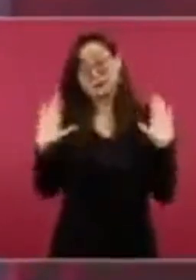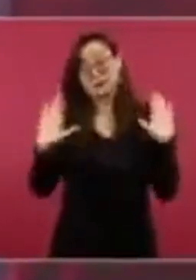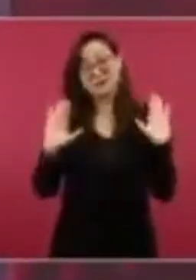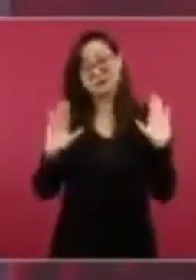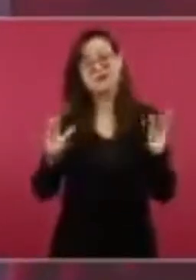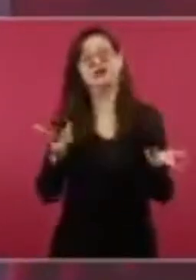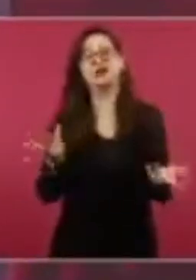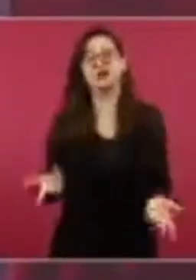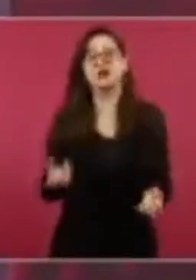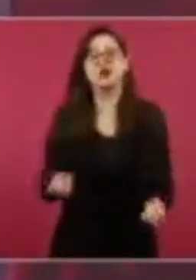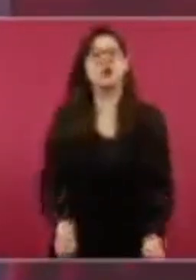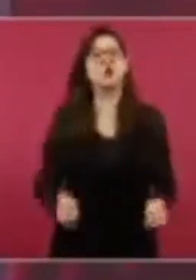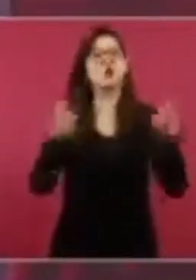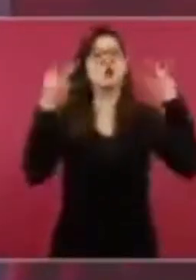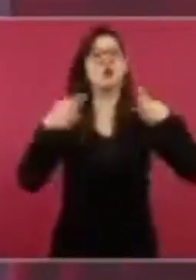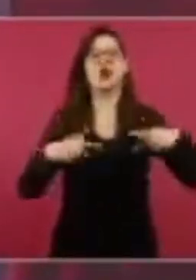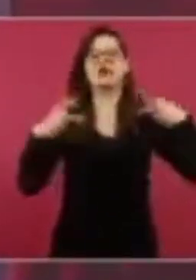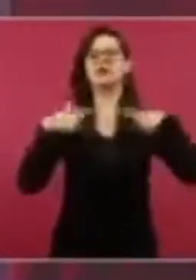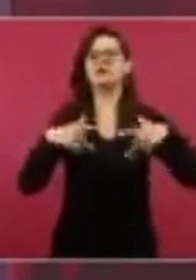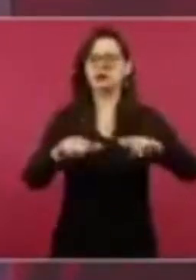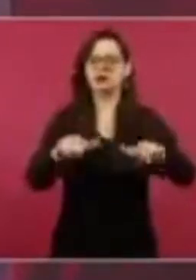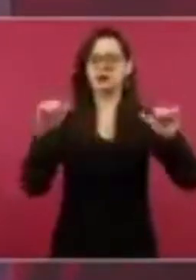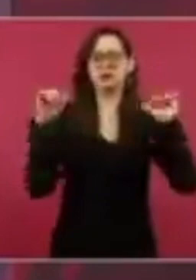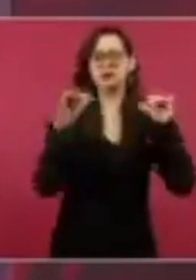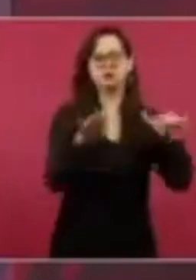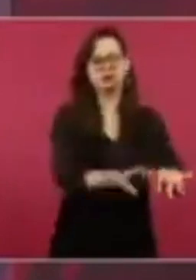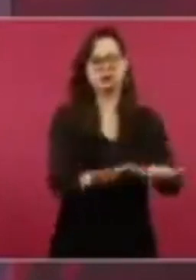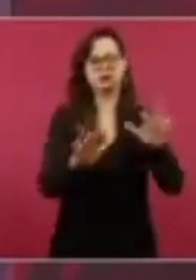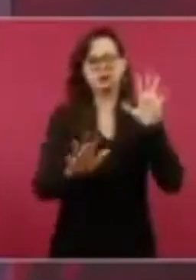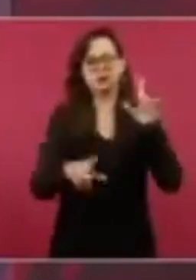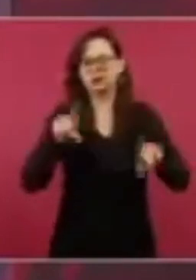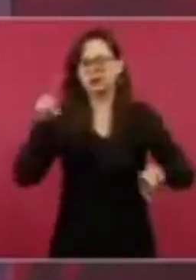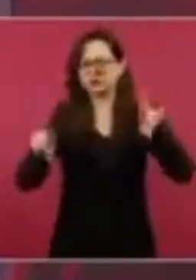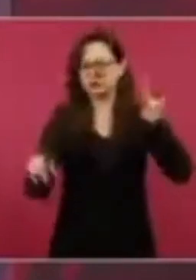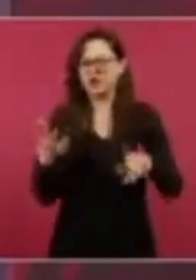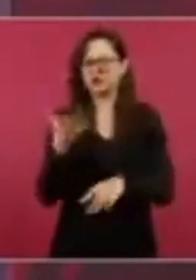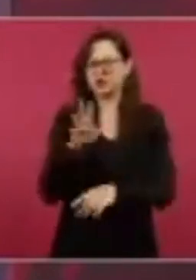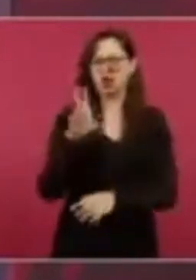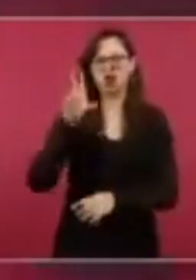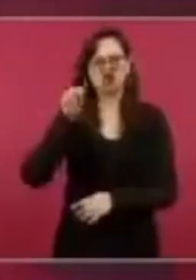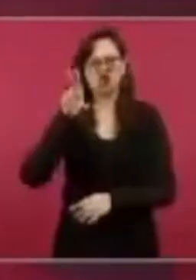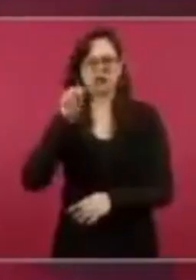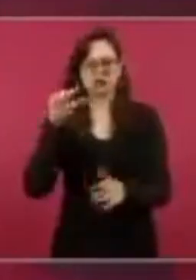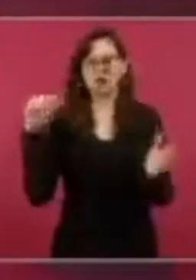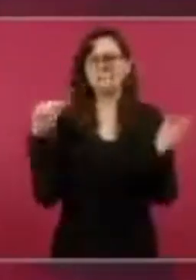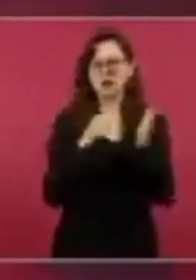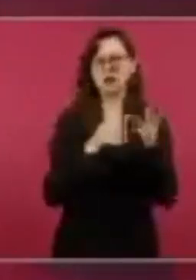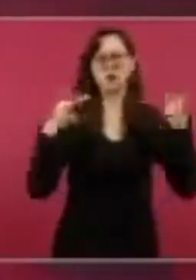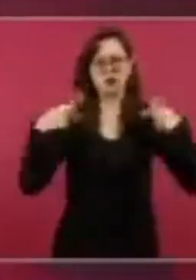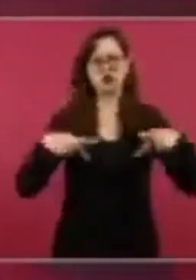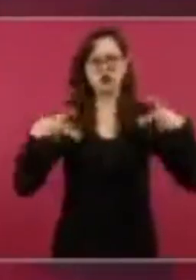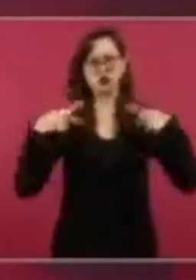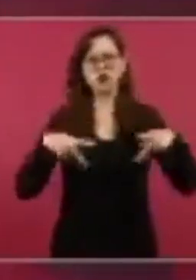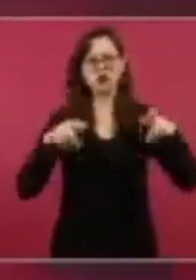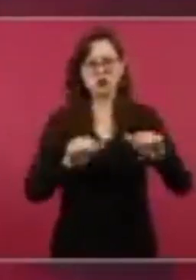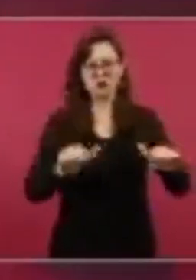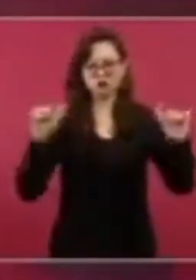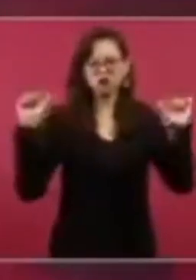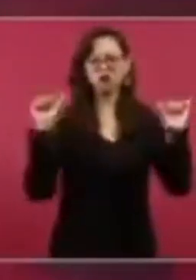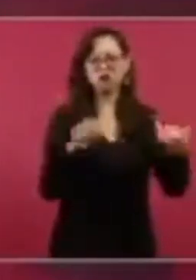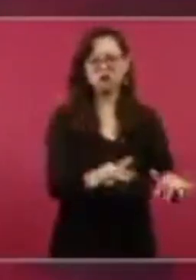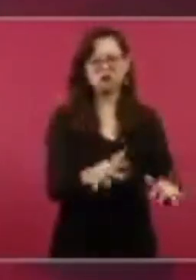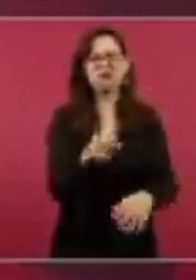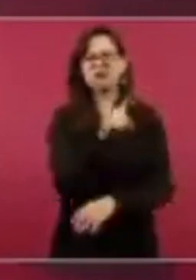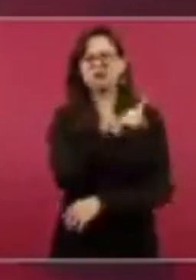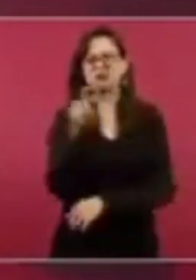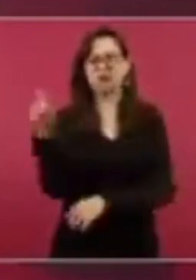pues como lo definió la ciudad, como 80 mil, máximo 100